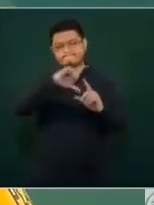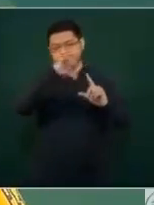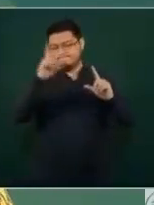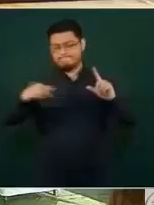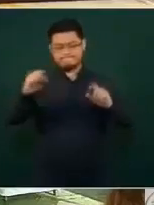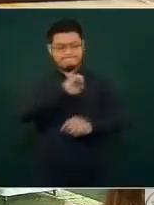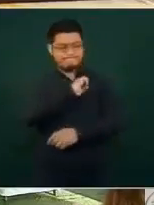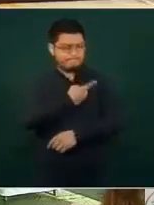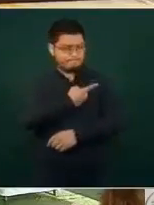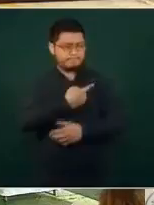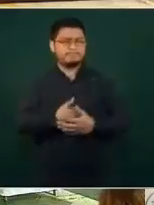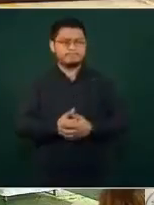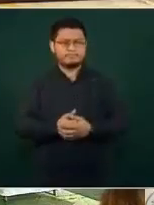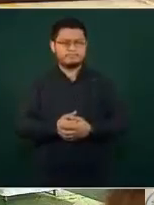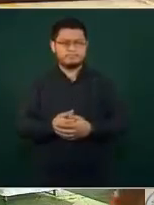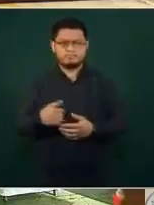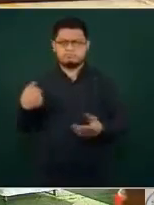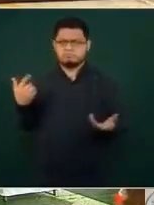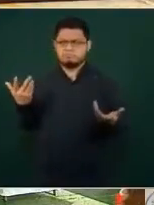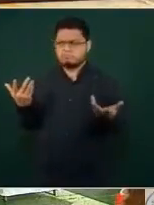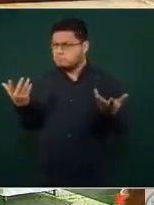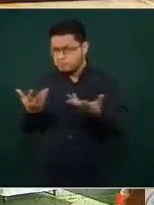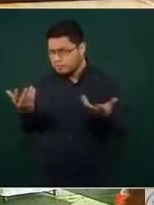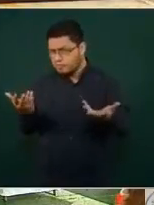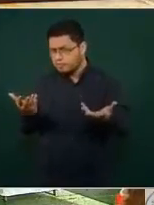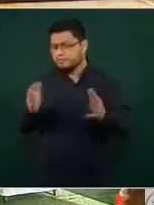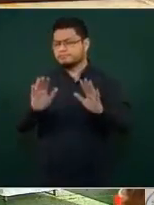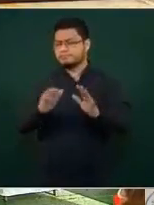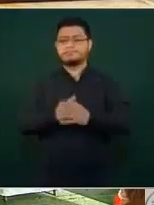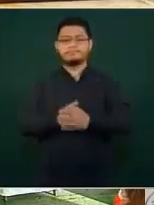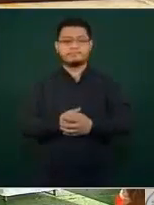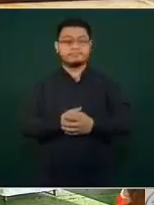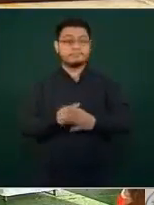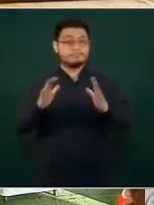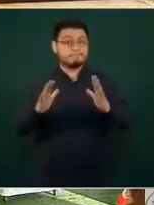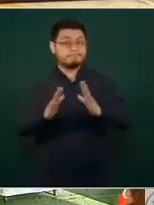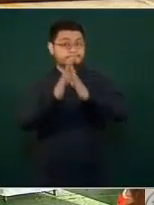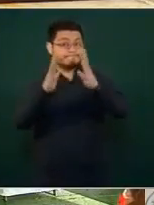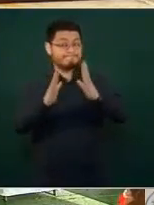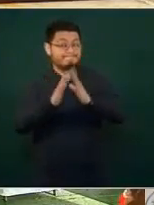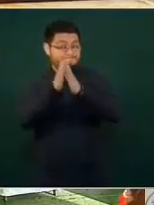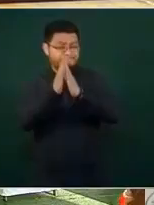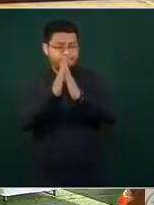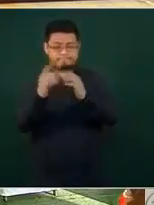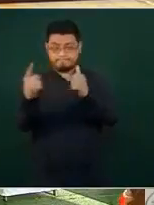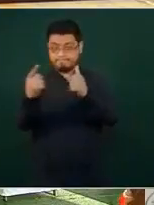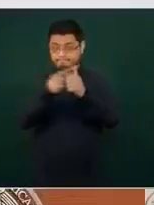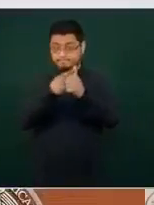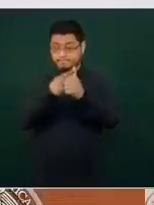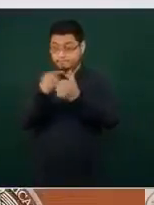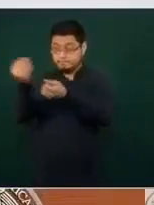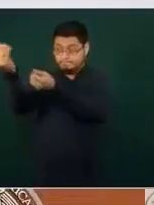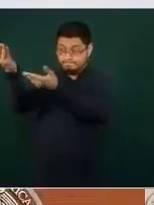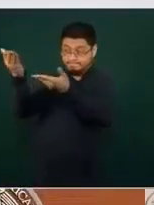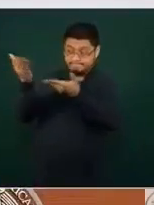¿Cómo lo hemos realizado? Bien, la participación ha sido desde el arribo de vacunas